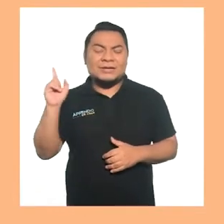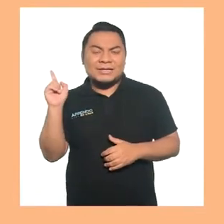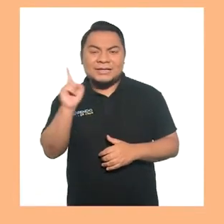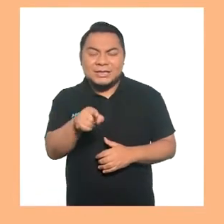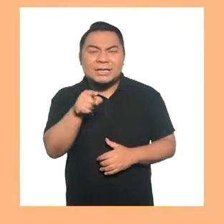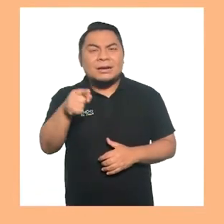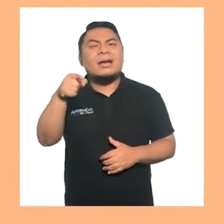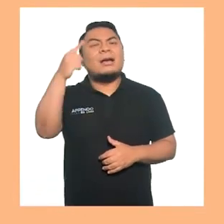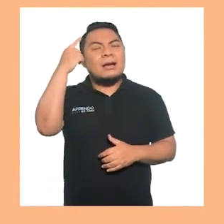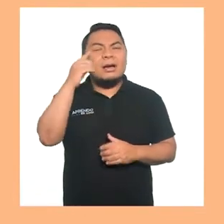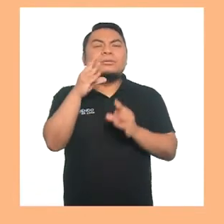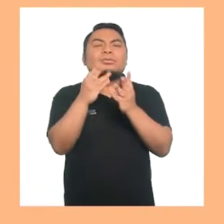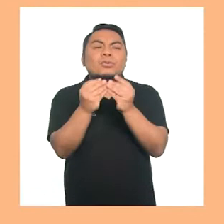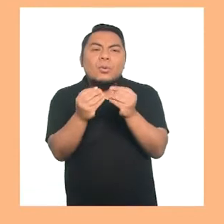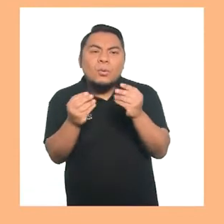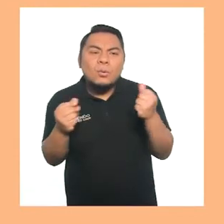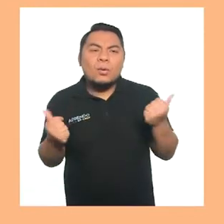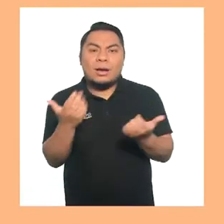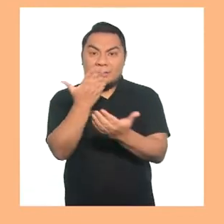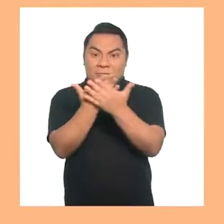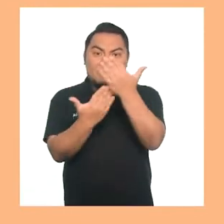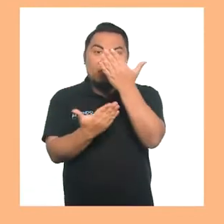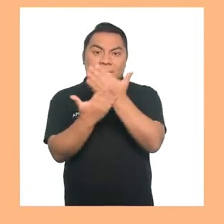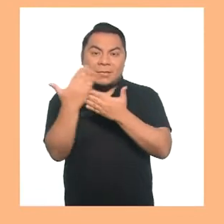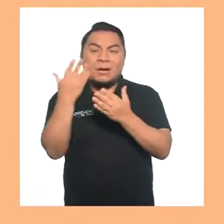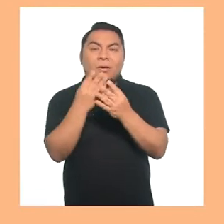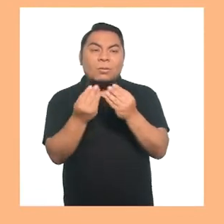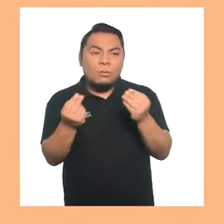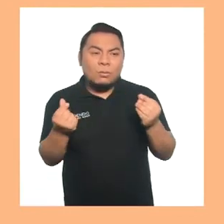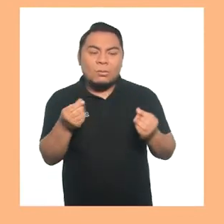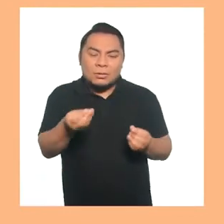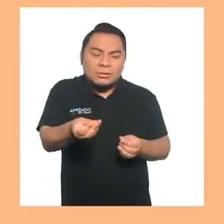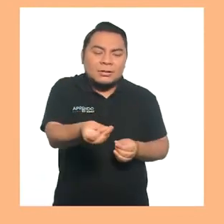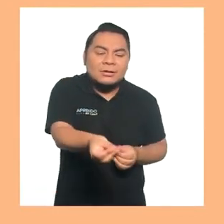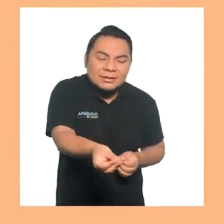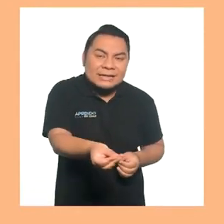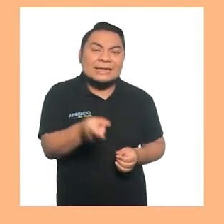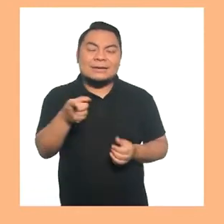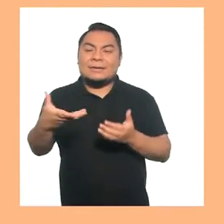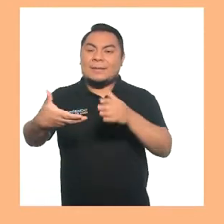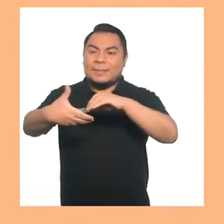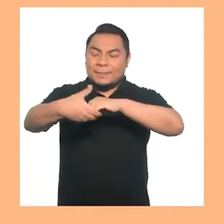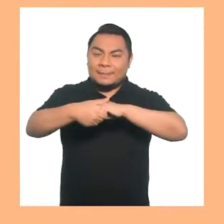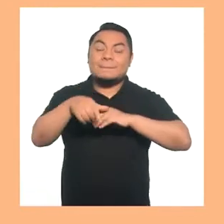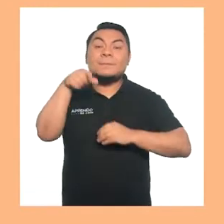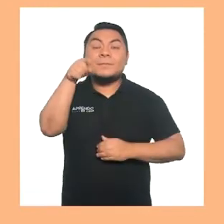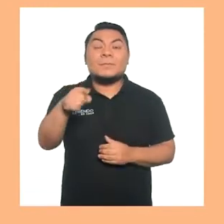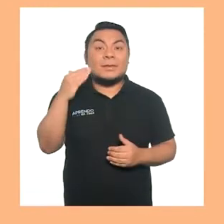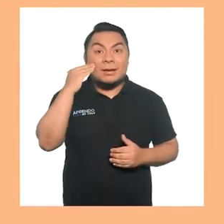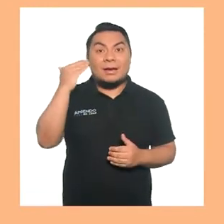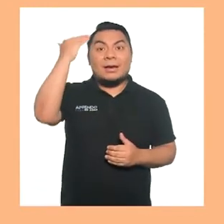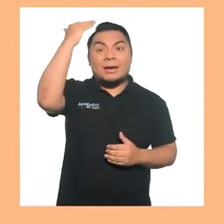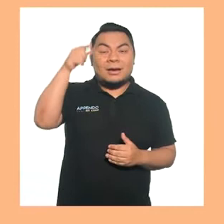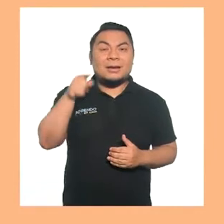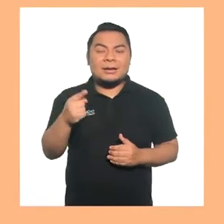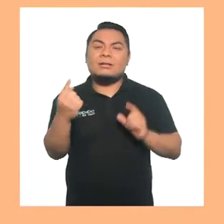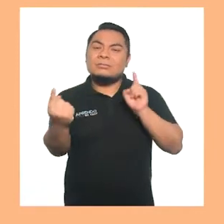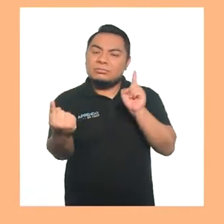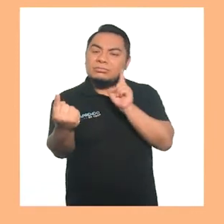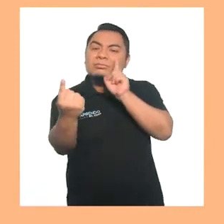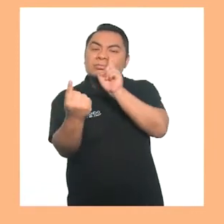niño y tome con suavidad la mano. De esta manera se dará cuenta de que el adulto se está